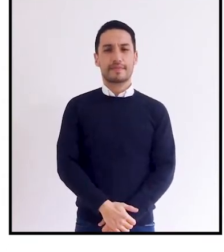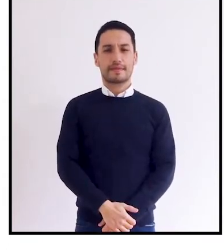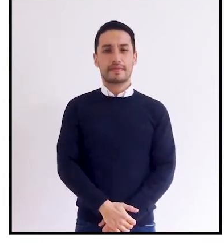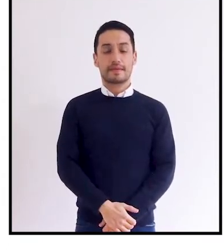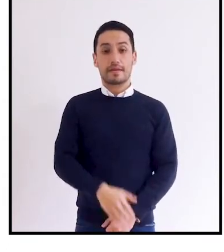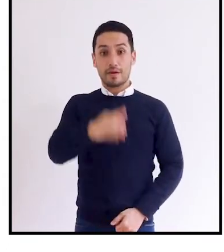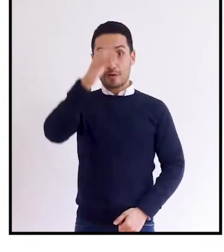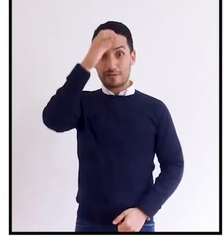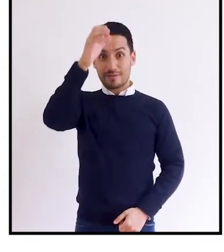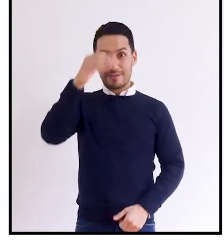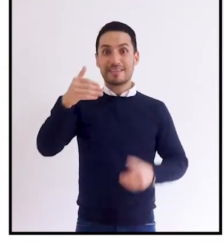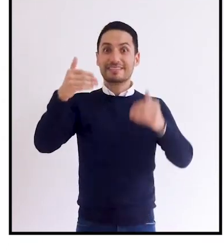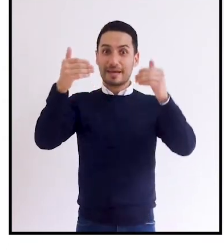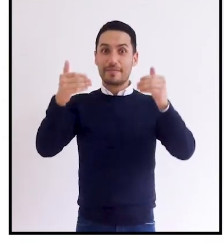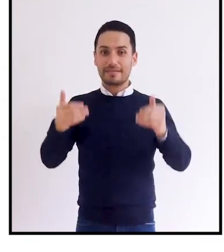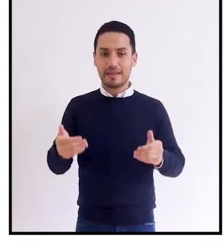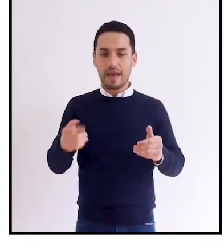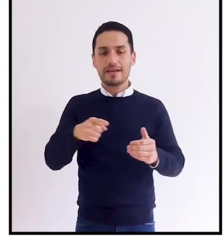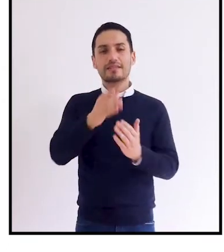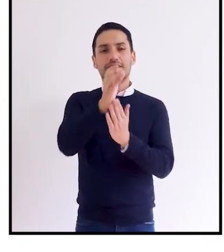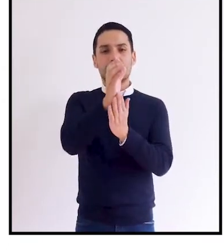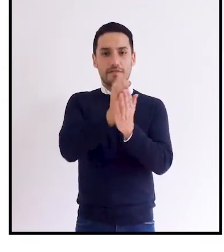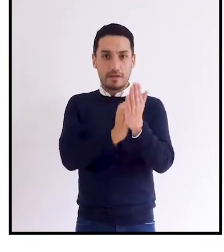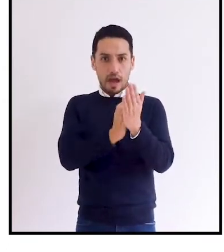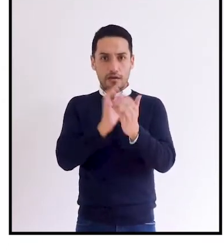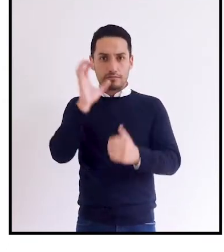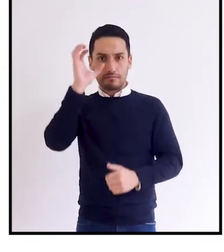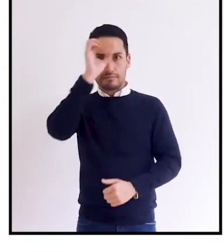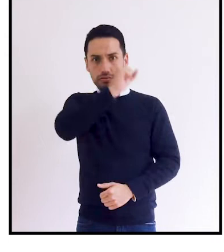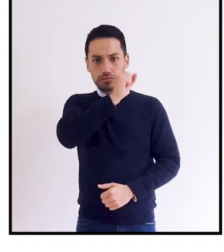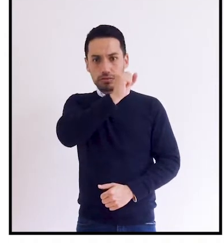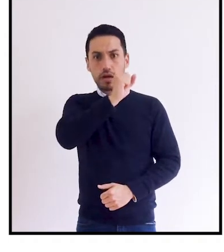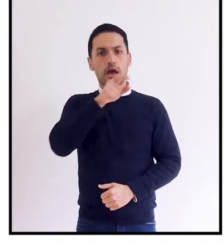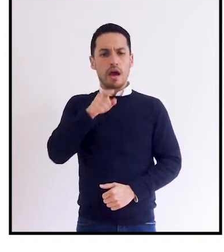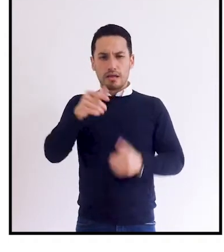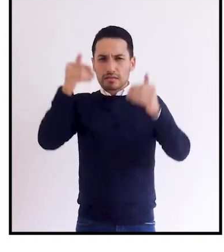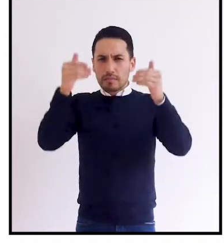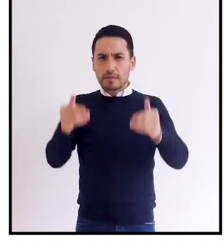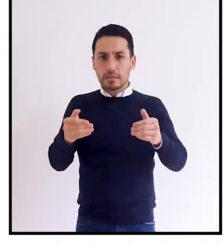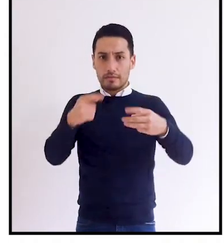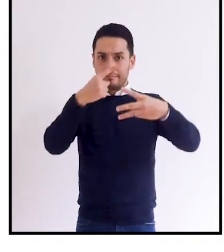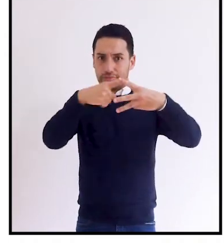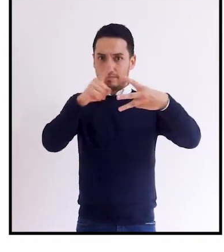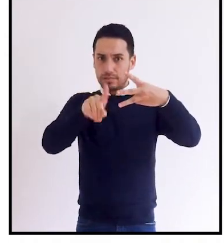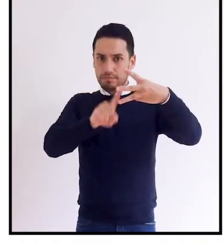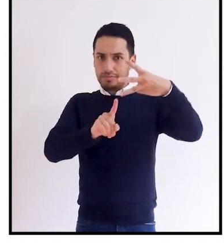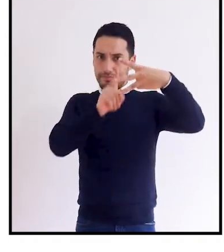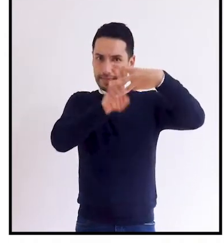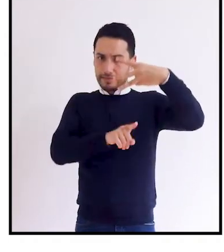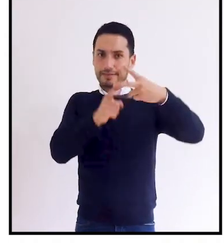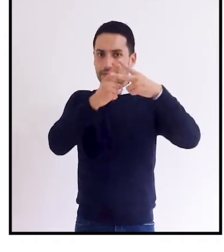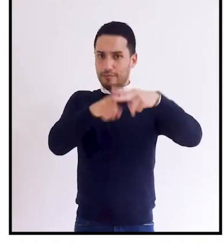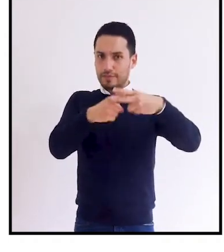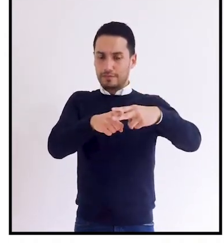desde el concepto de discapacidad, la certificación identifica la discapacidad a través de tres instrumentos.